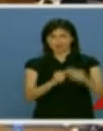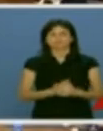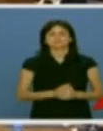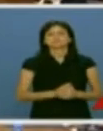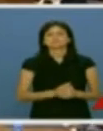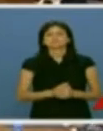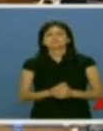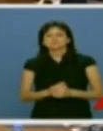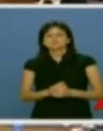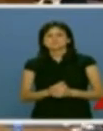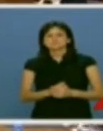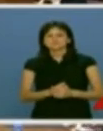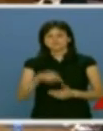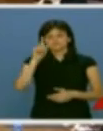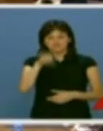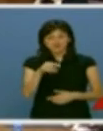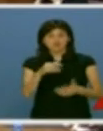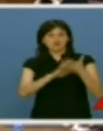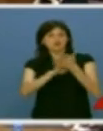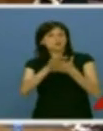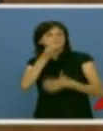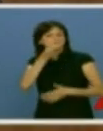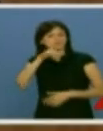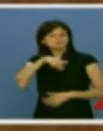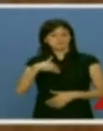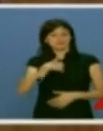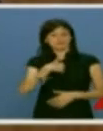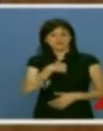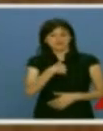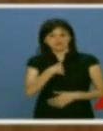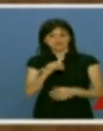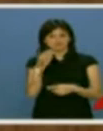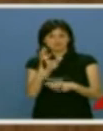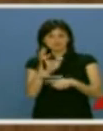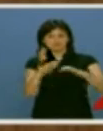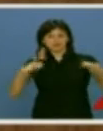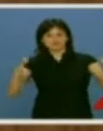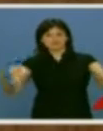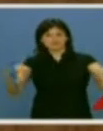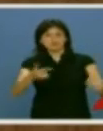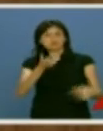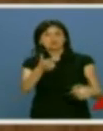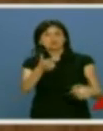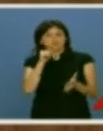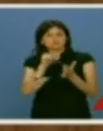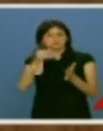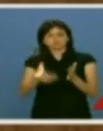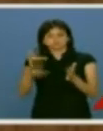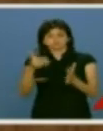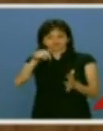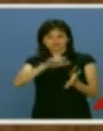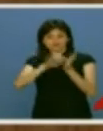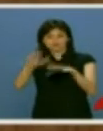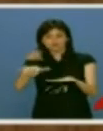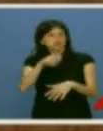Hablaremos del papel de este Parlamento, al que usted declaró epicentro de la vida política en Castilla y León, pero